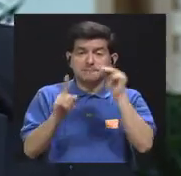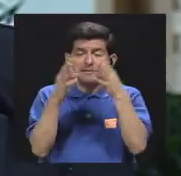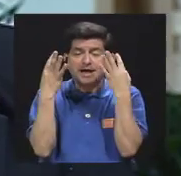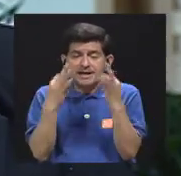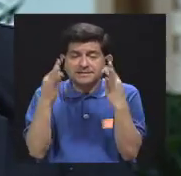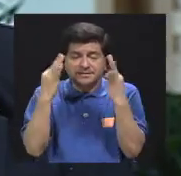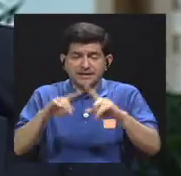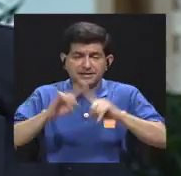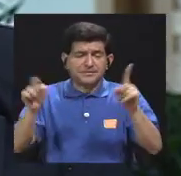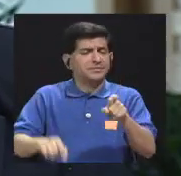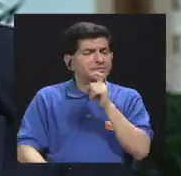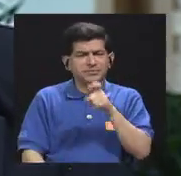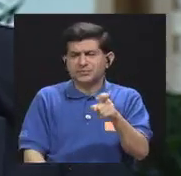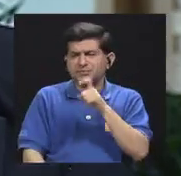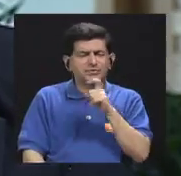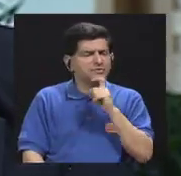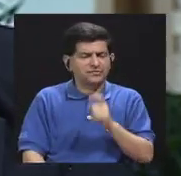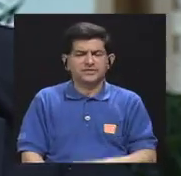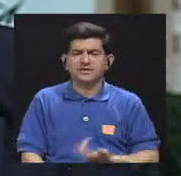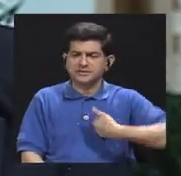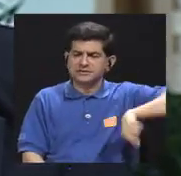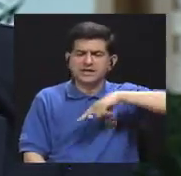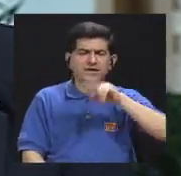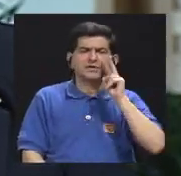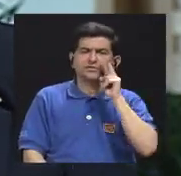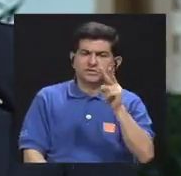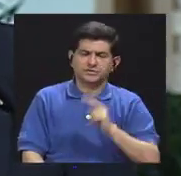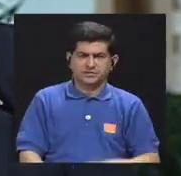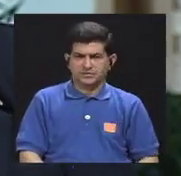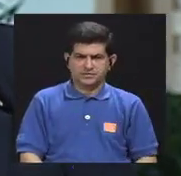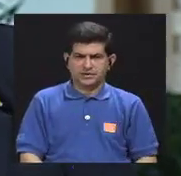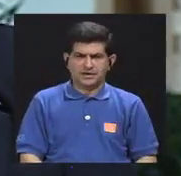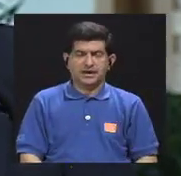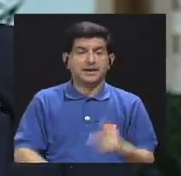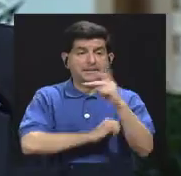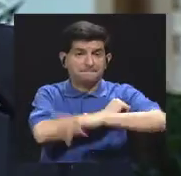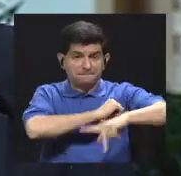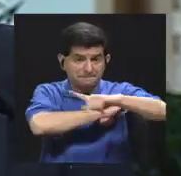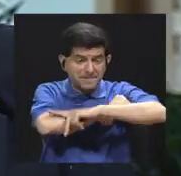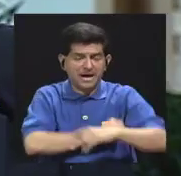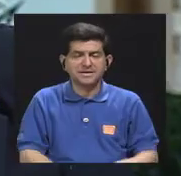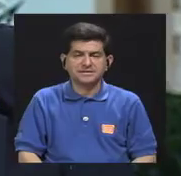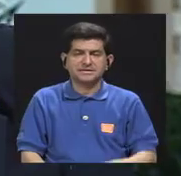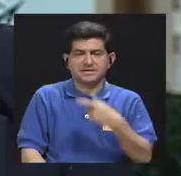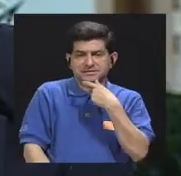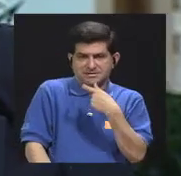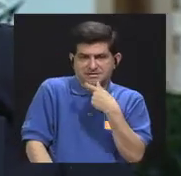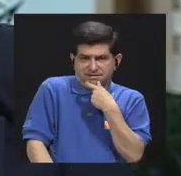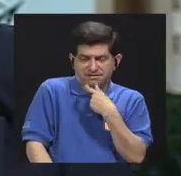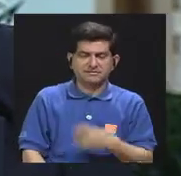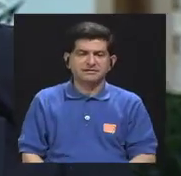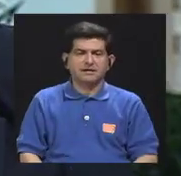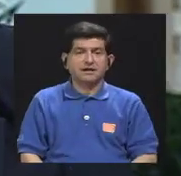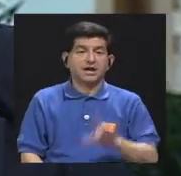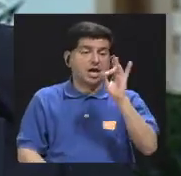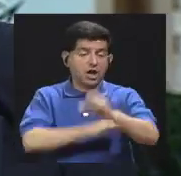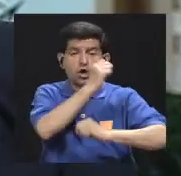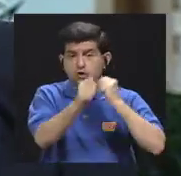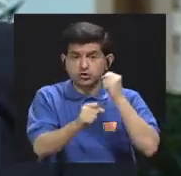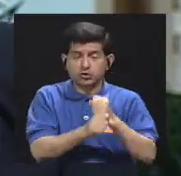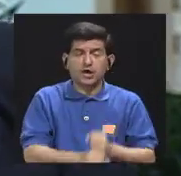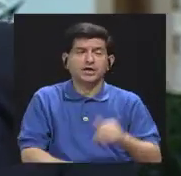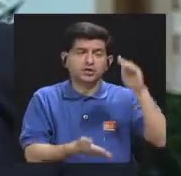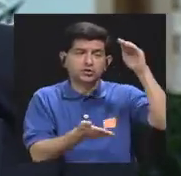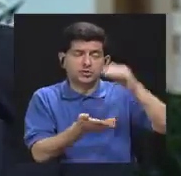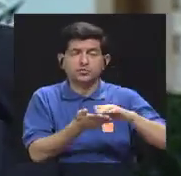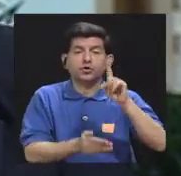esfuerzo pero es bien difícil porque hemos visto que en países como el Reino Unido en cuestión de 8 años han